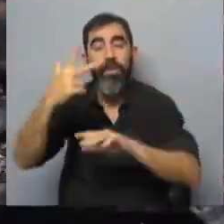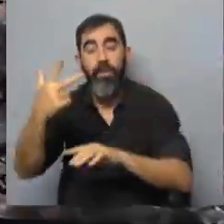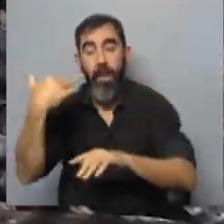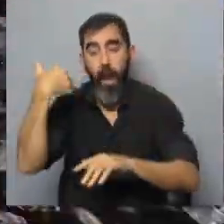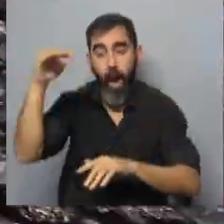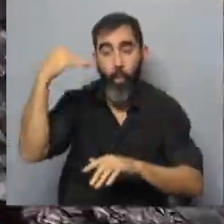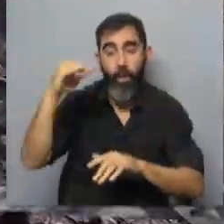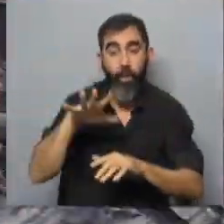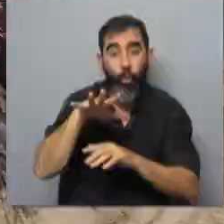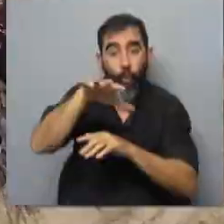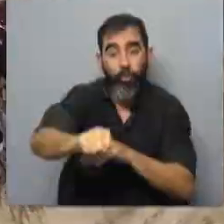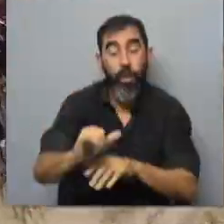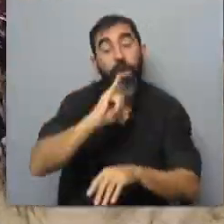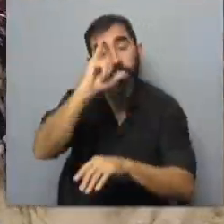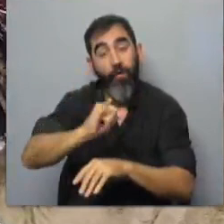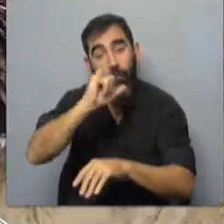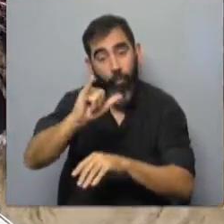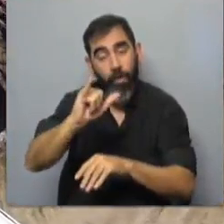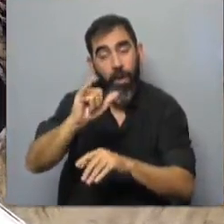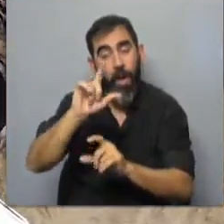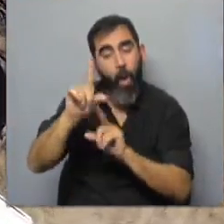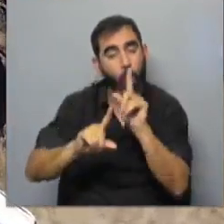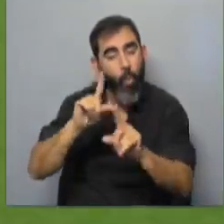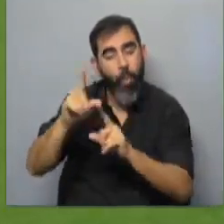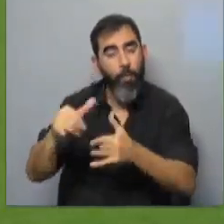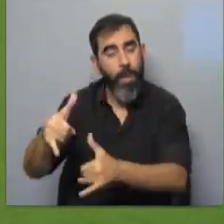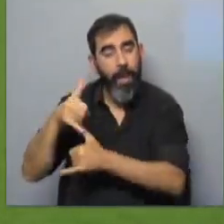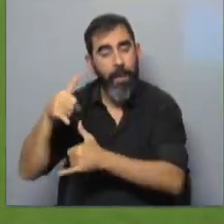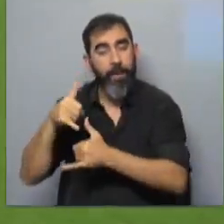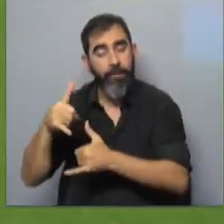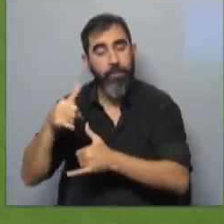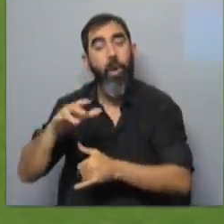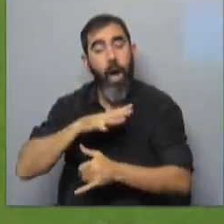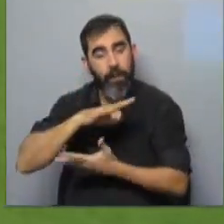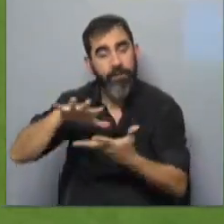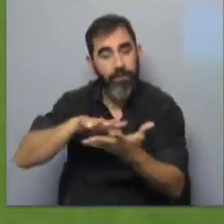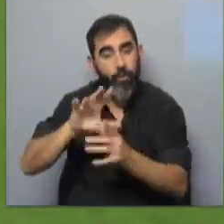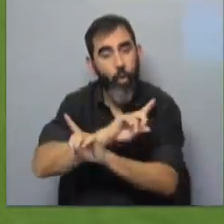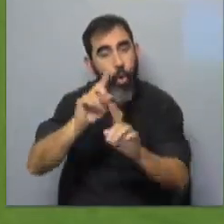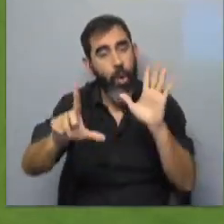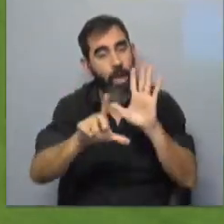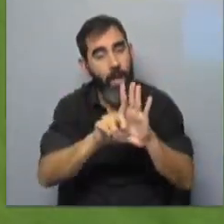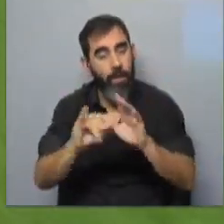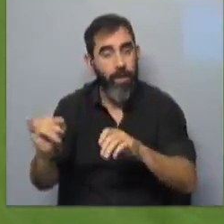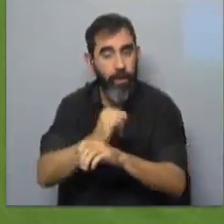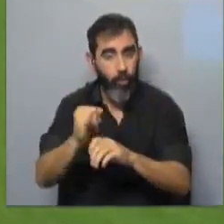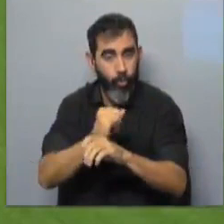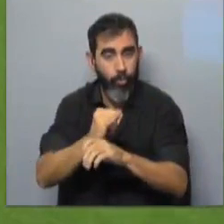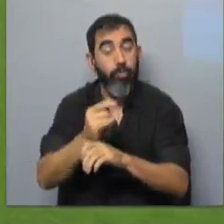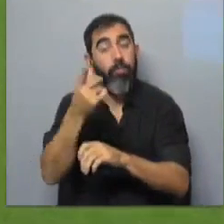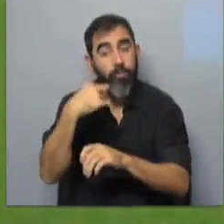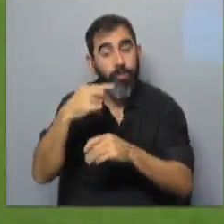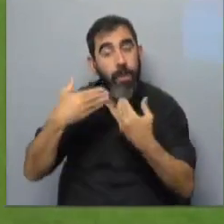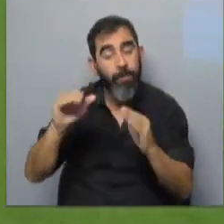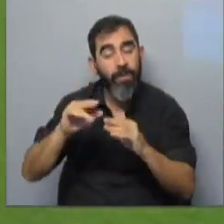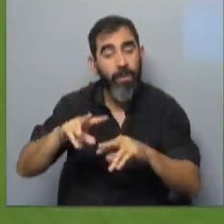autoridades de colonización informaron que varios integrantes del Ejército estaban en situación irregular con el Instituto, lo que derivó en